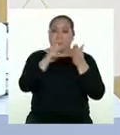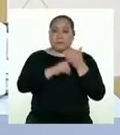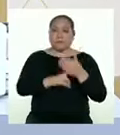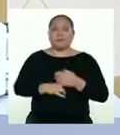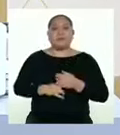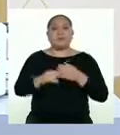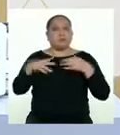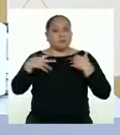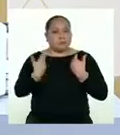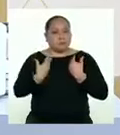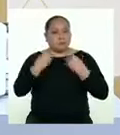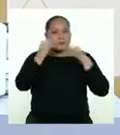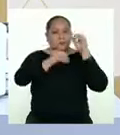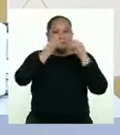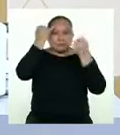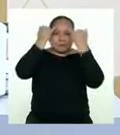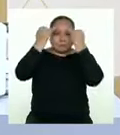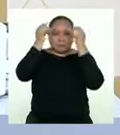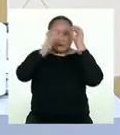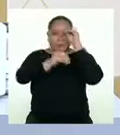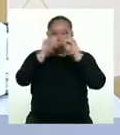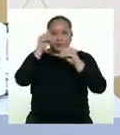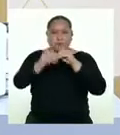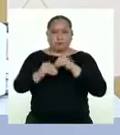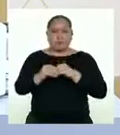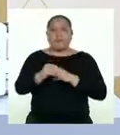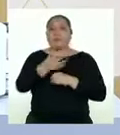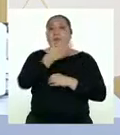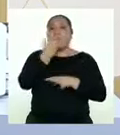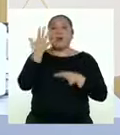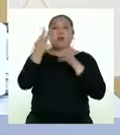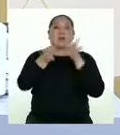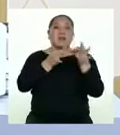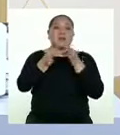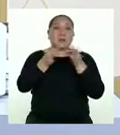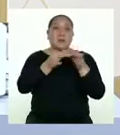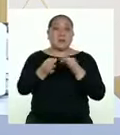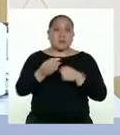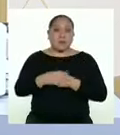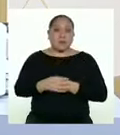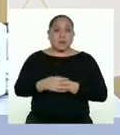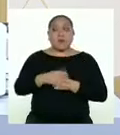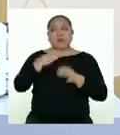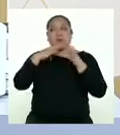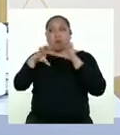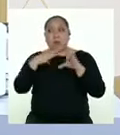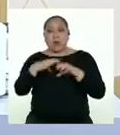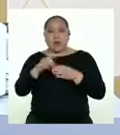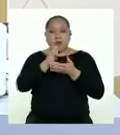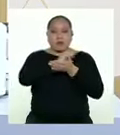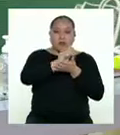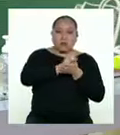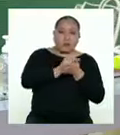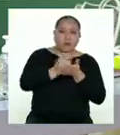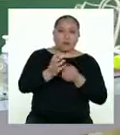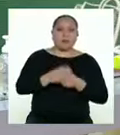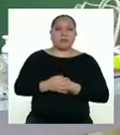logramos afianzar nuestras ideas y tener mayores argumentos para comunicarnos, ya sea de manera oral o escrita.